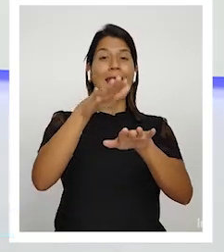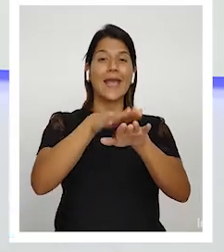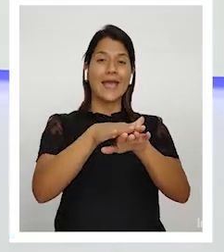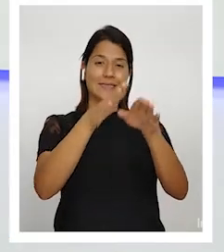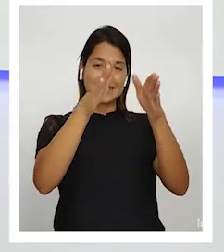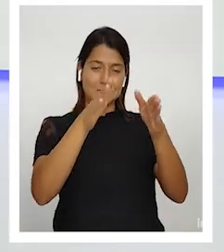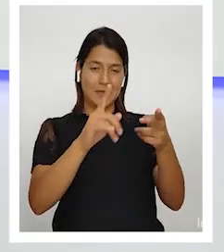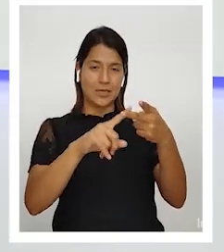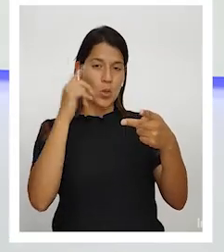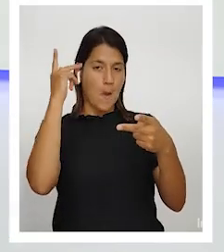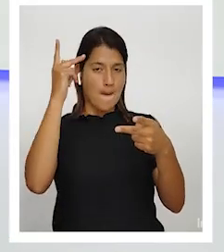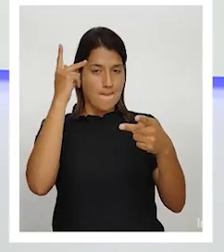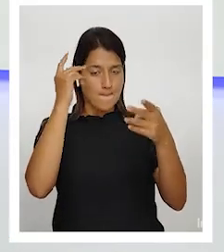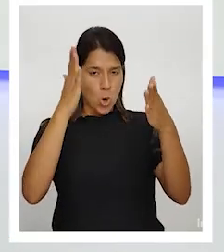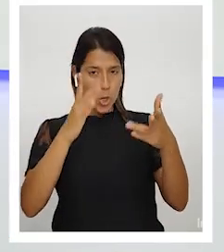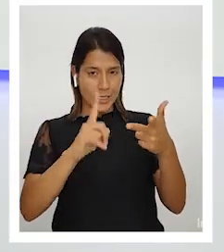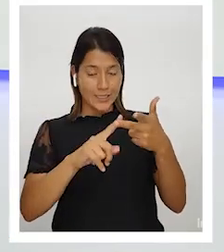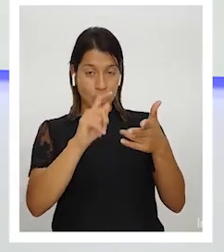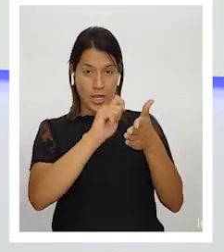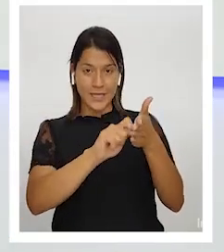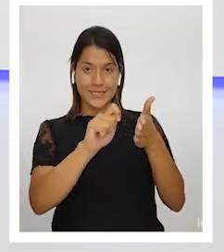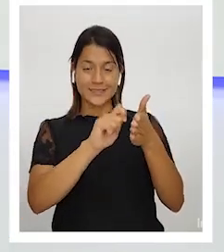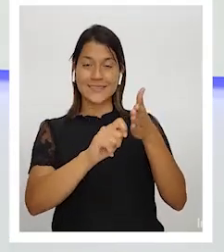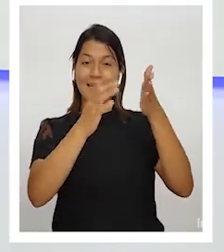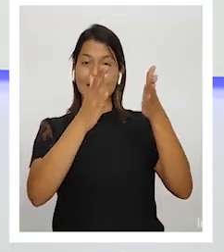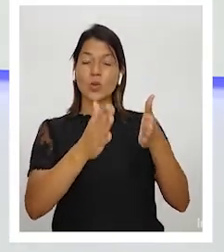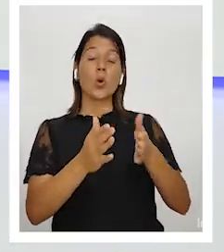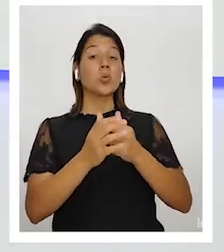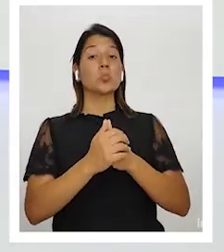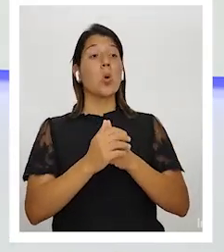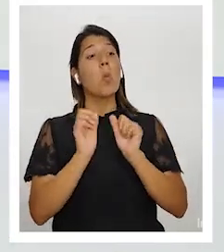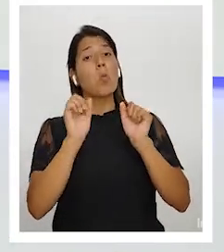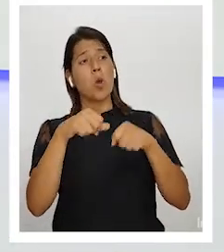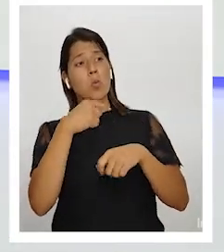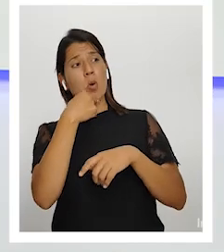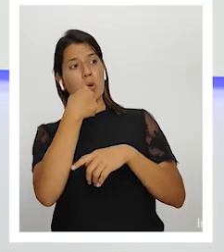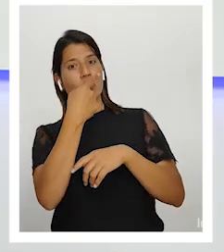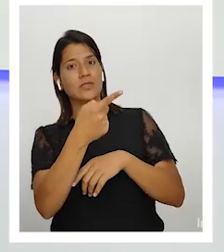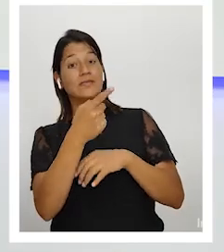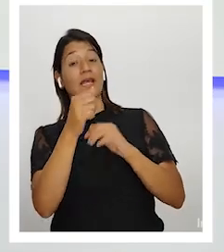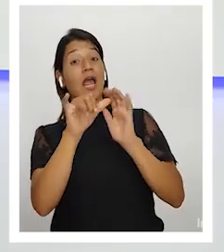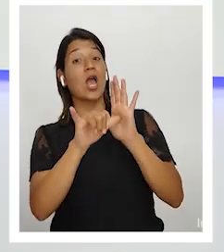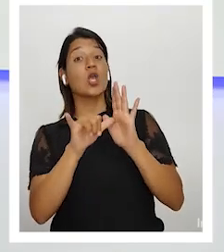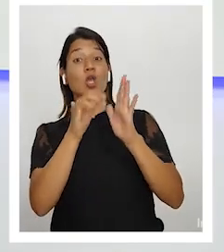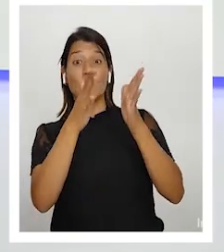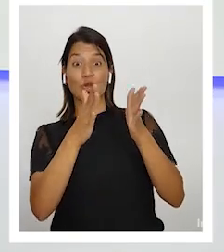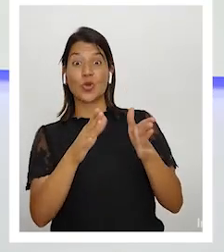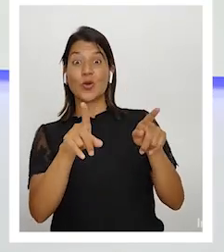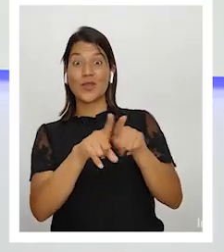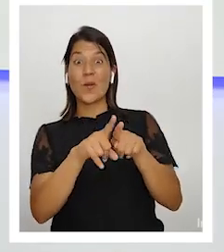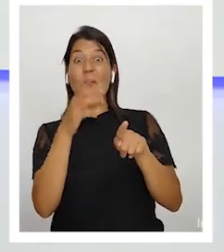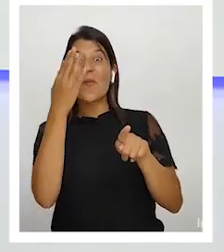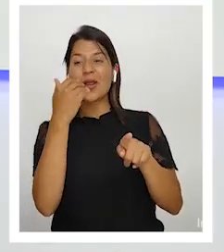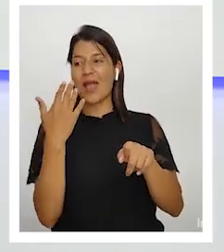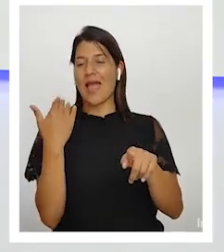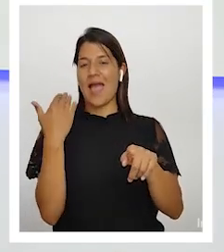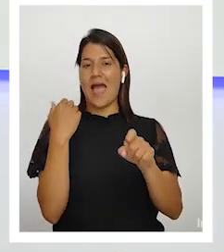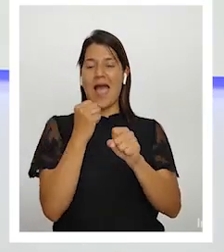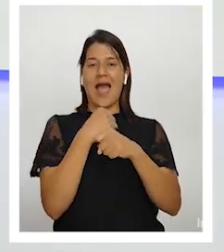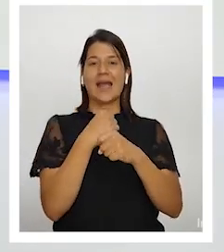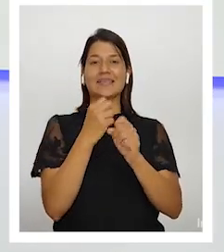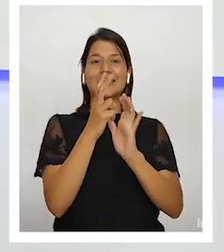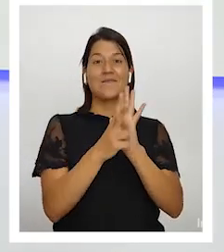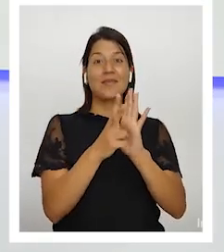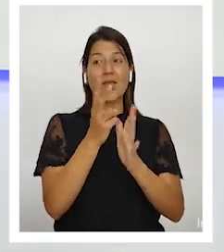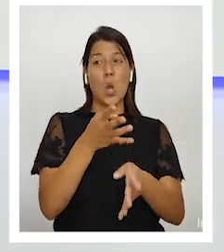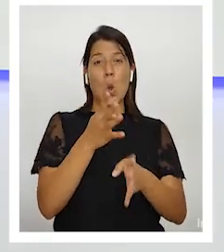escritor podríamos decir que youtuber porque recientemente he estado haciendo unos videos didácticos muy